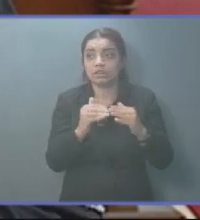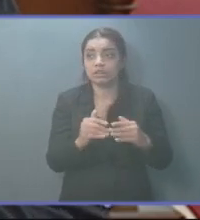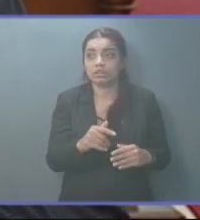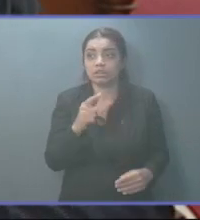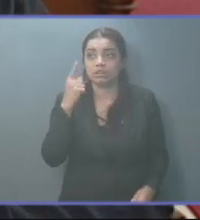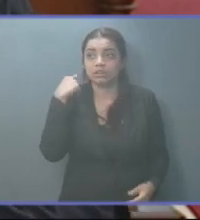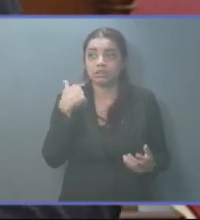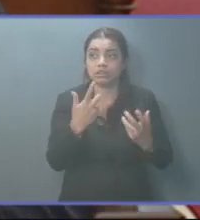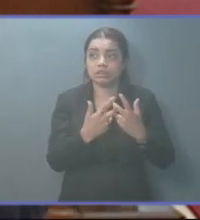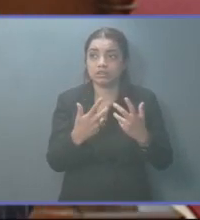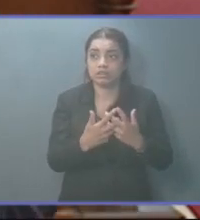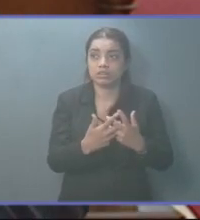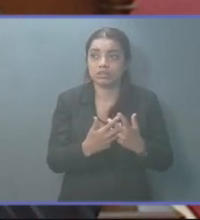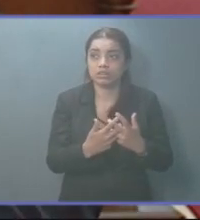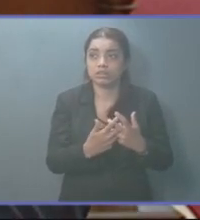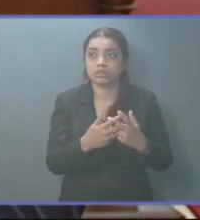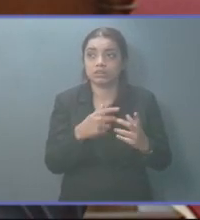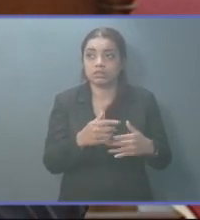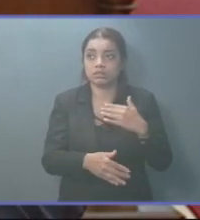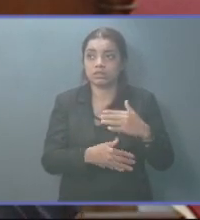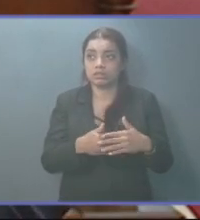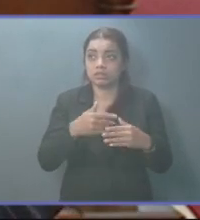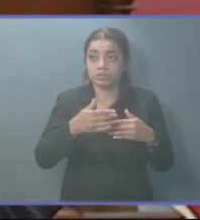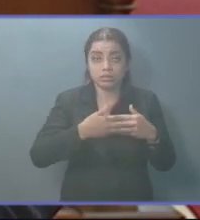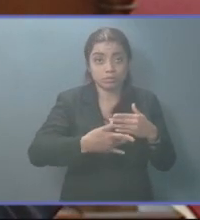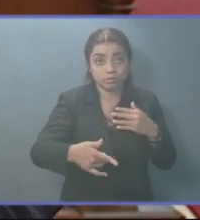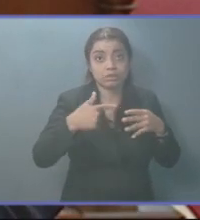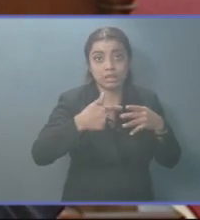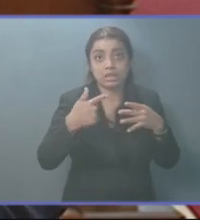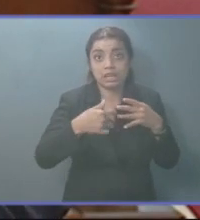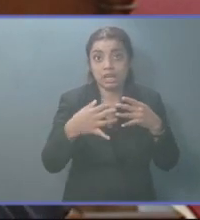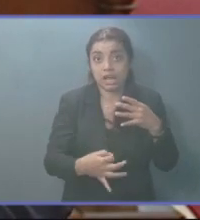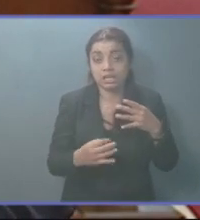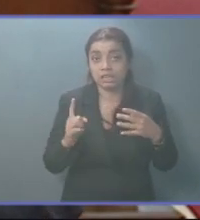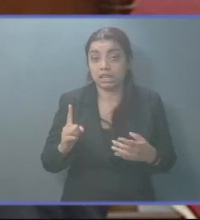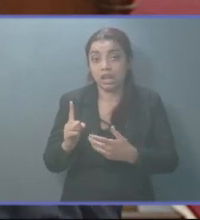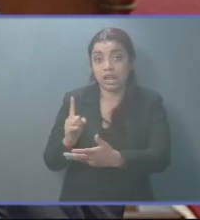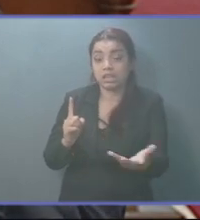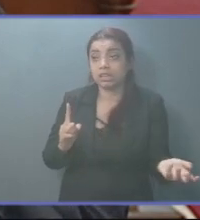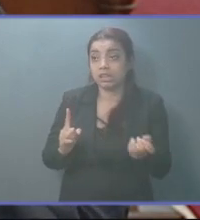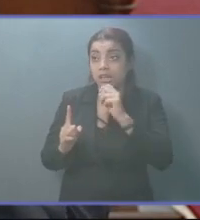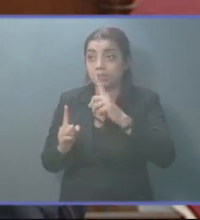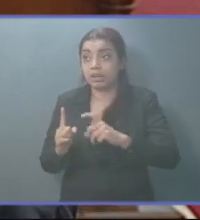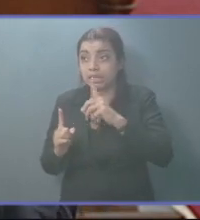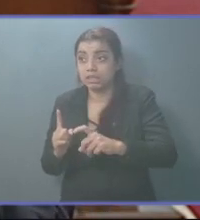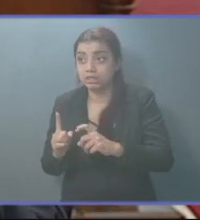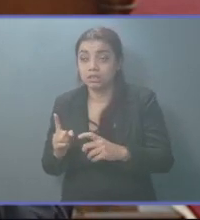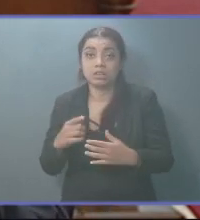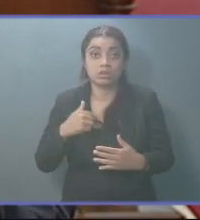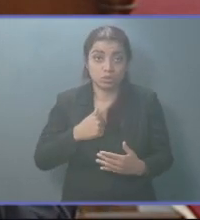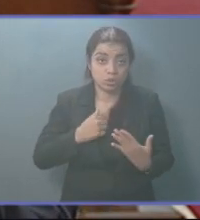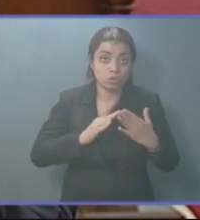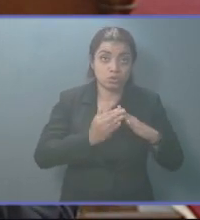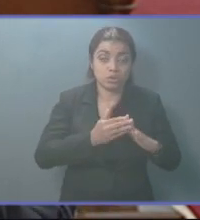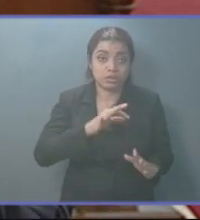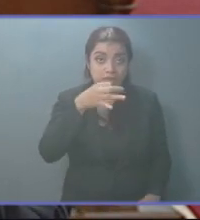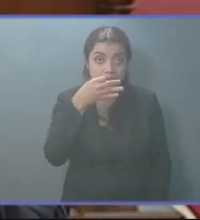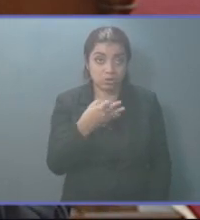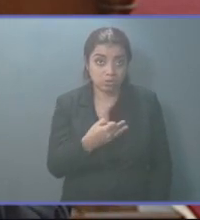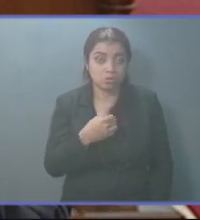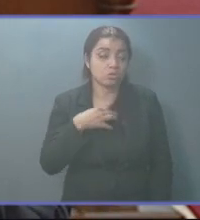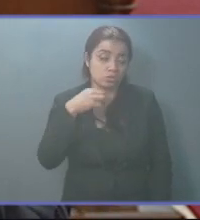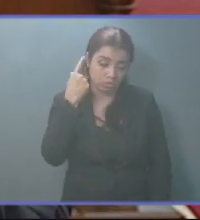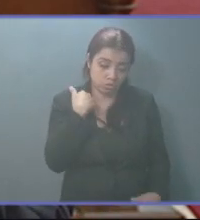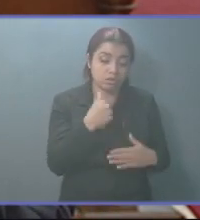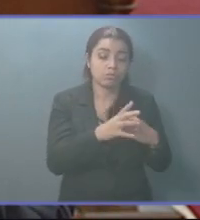mencionaba mi colega, de los efectos y consecuencias jurídicas de la interpelación. Y en mi calidad de ciudadano, en mi calidad de